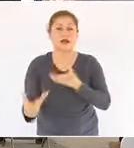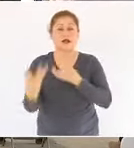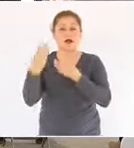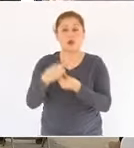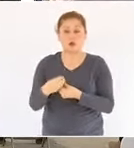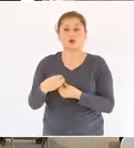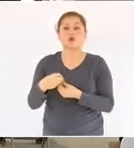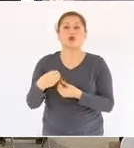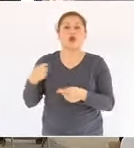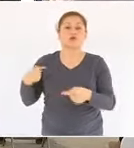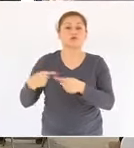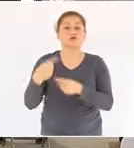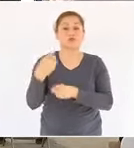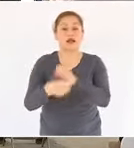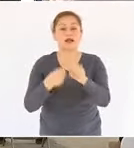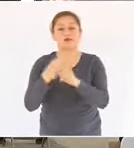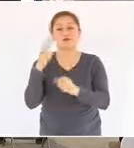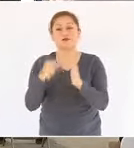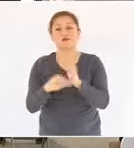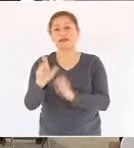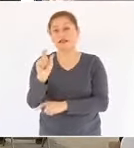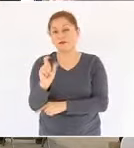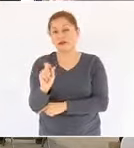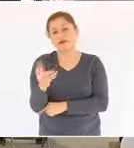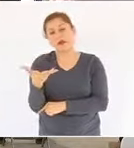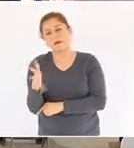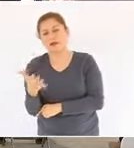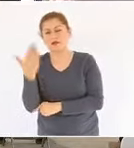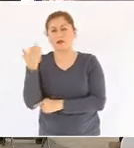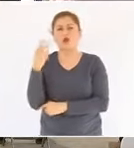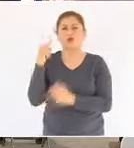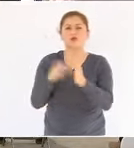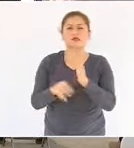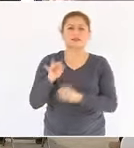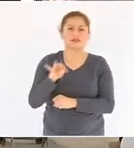cantidad similar a la pagada en el 2019.